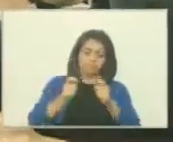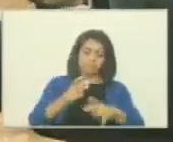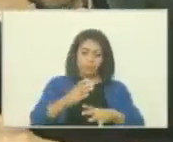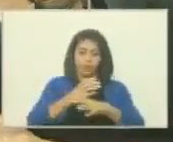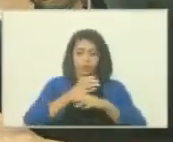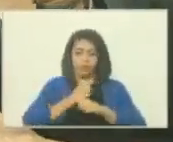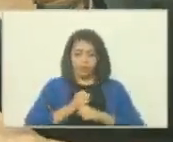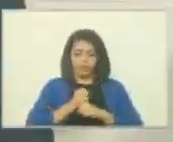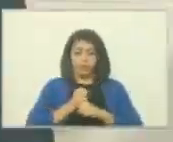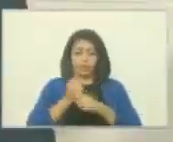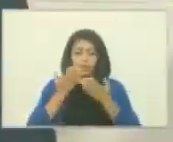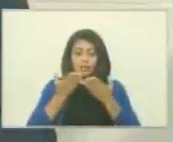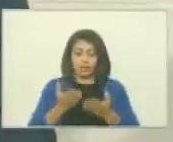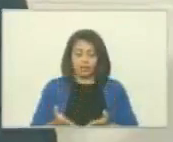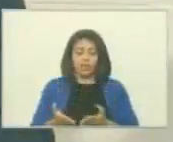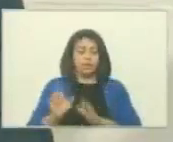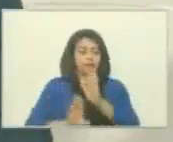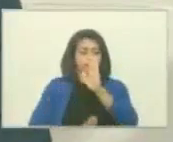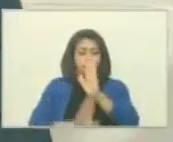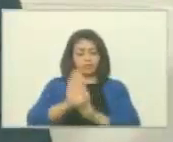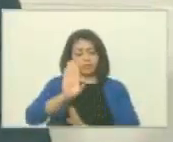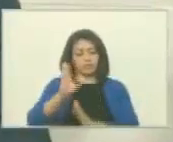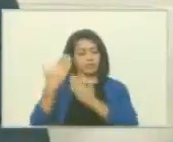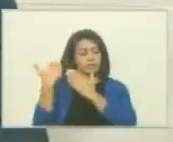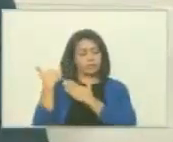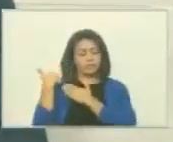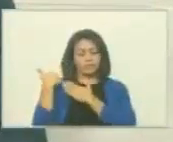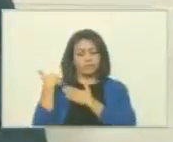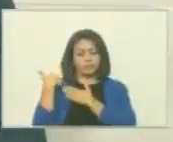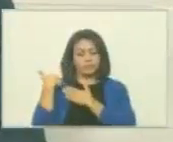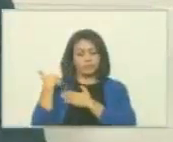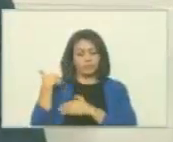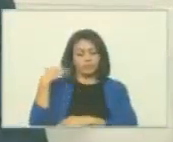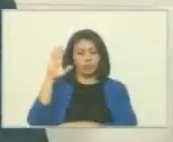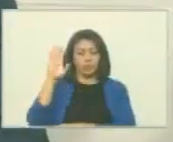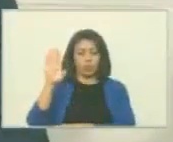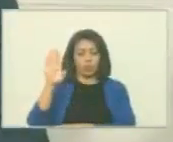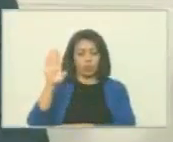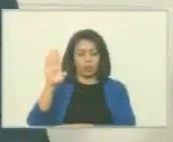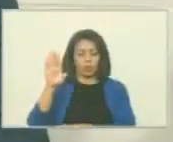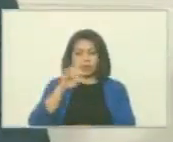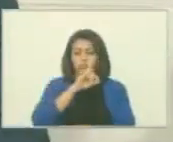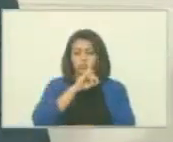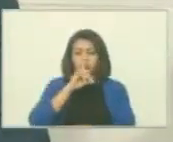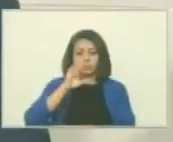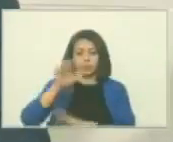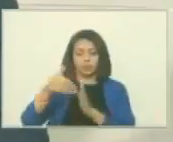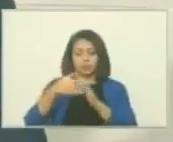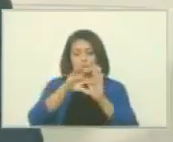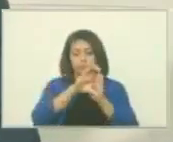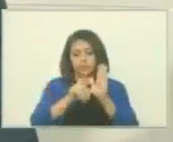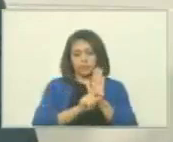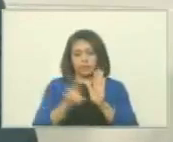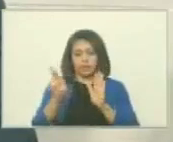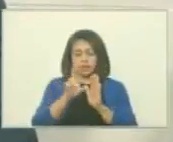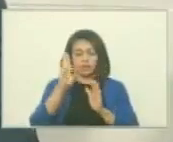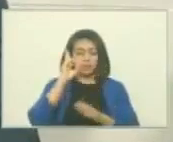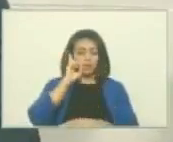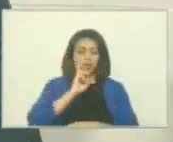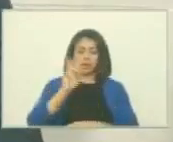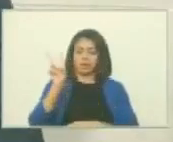confianza en el desarrollo de su responsabilidad. Jura en nombre de la Constitución de la República